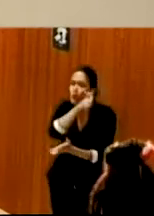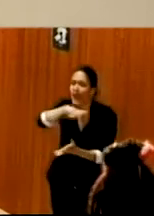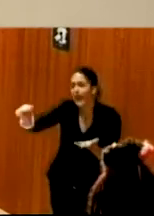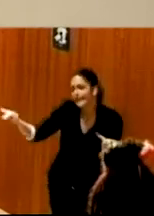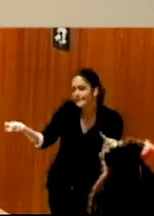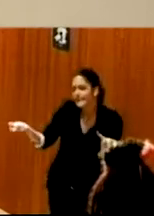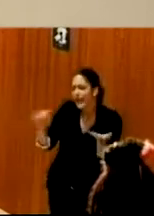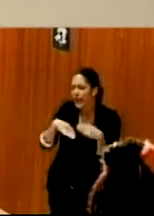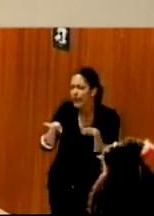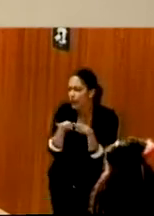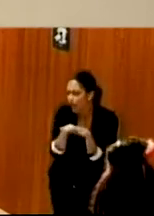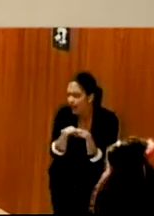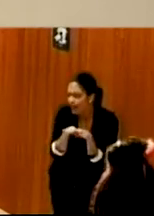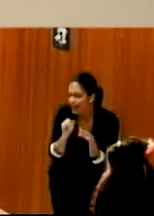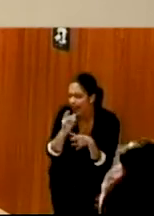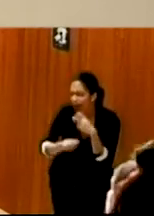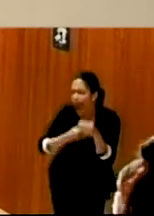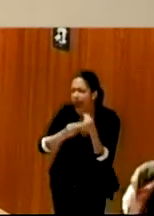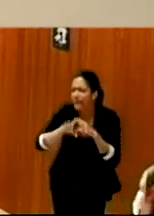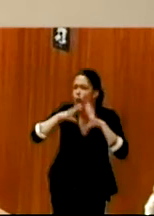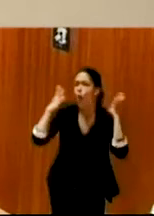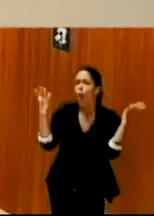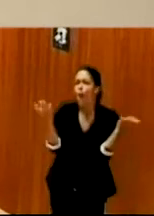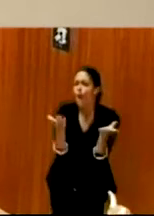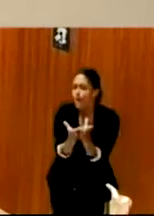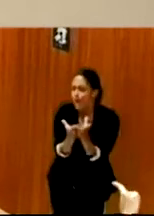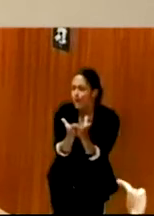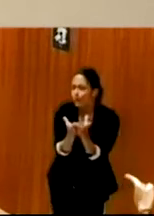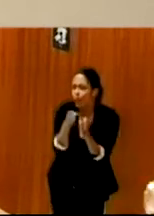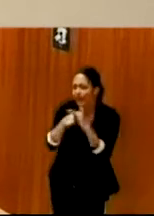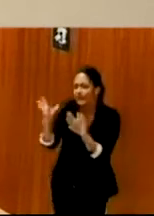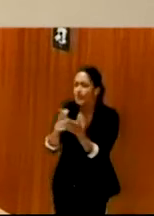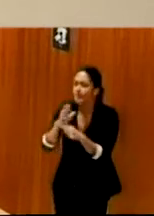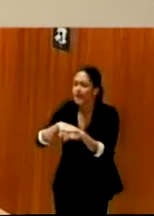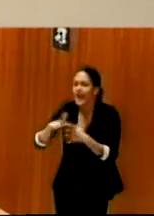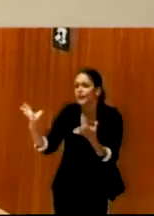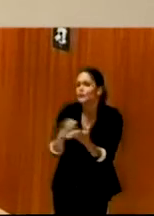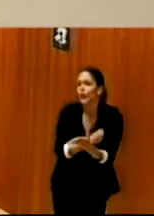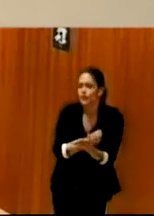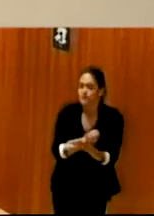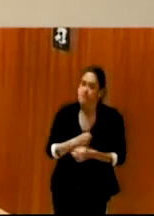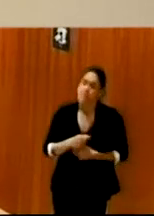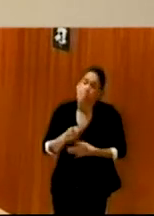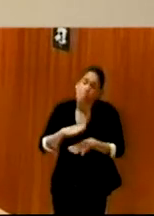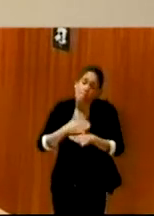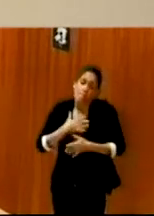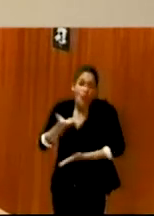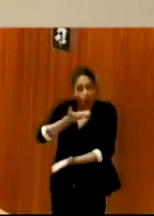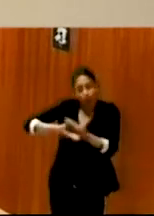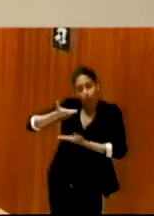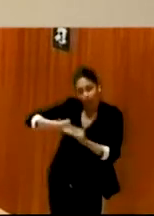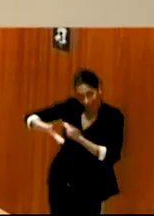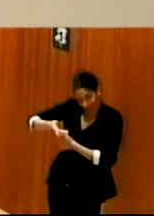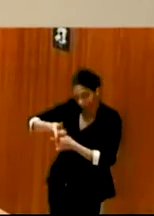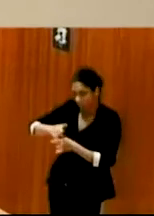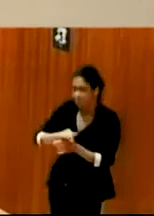Hacer un mundo donde quepa todo el mundo. Cooperación. Cooperación.